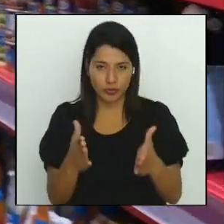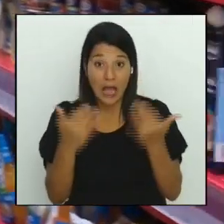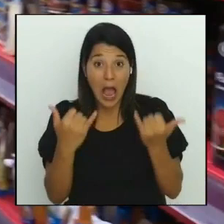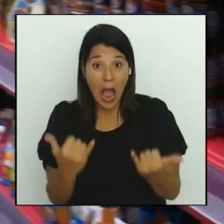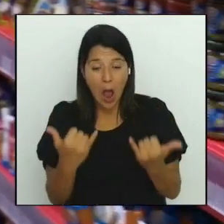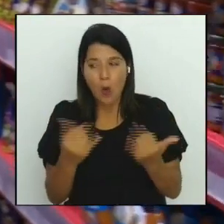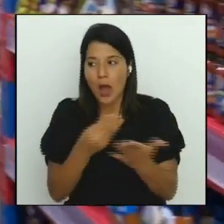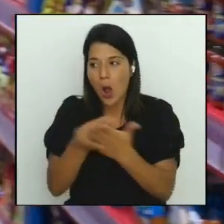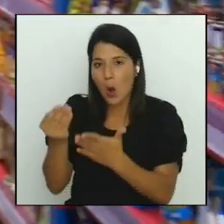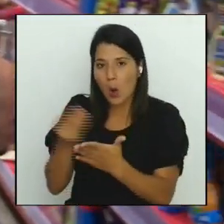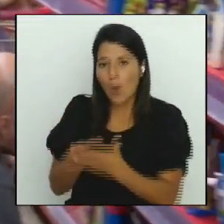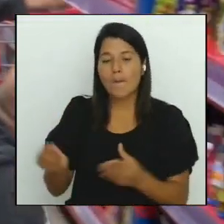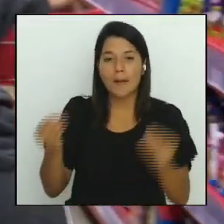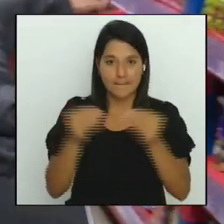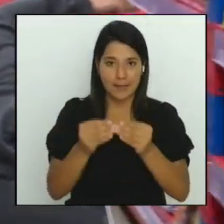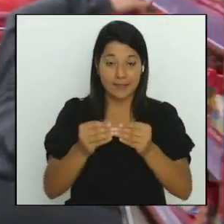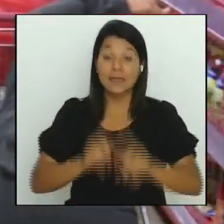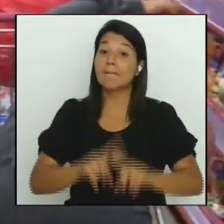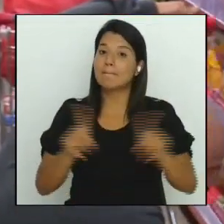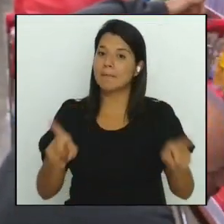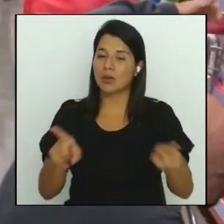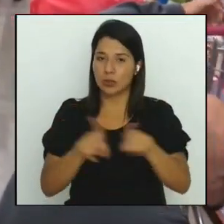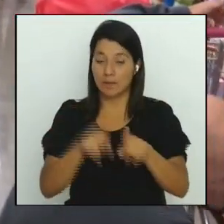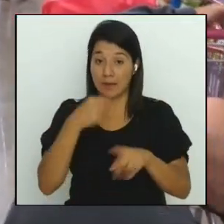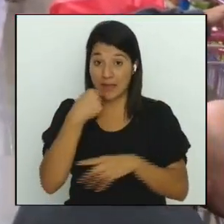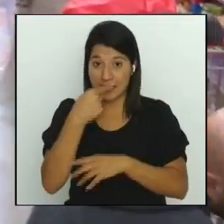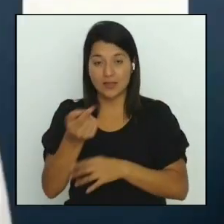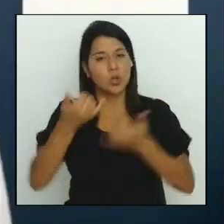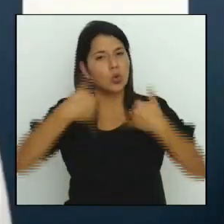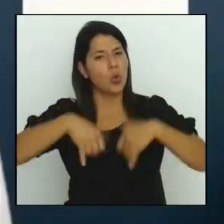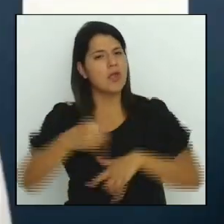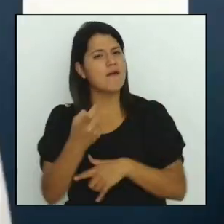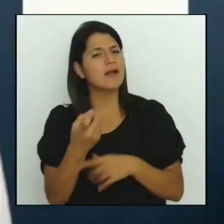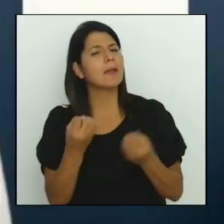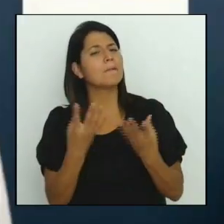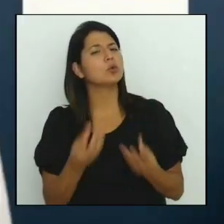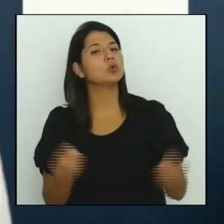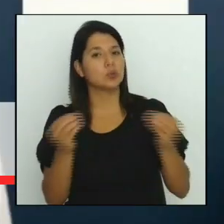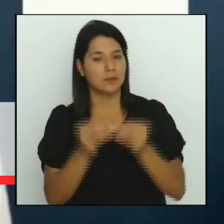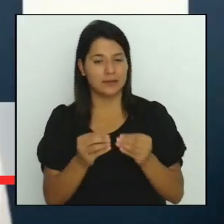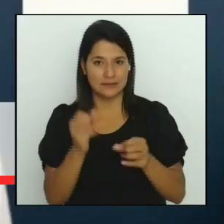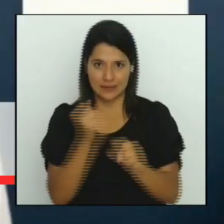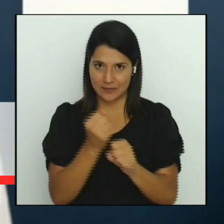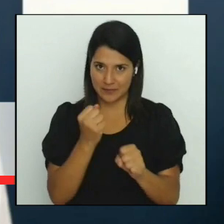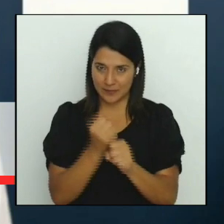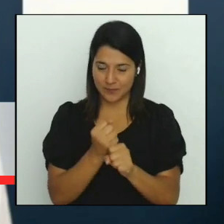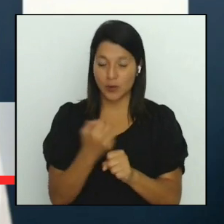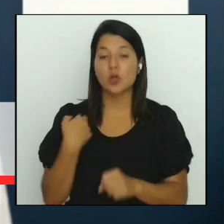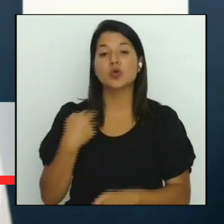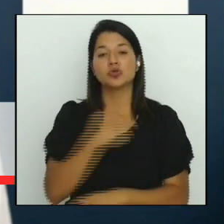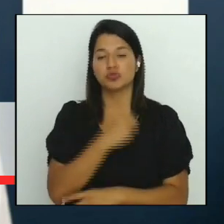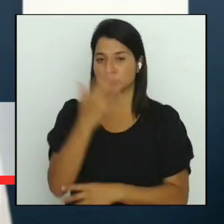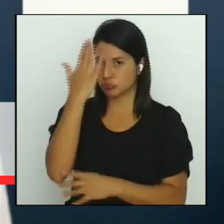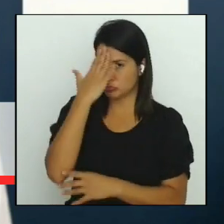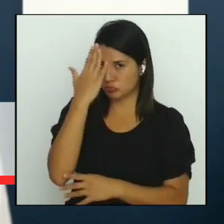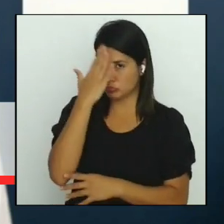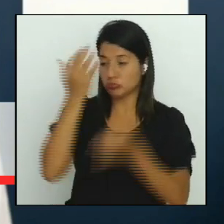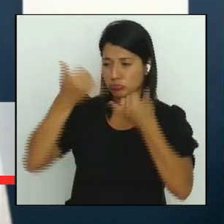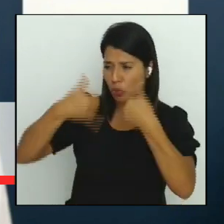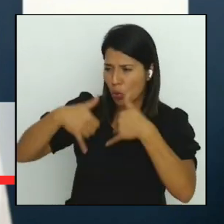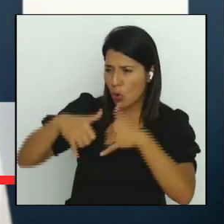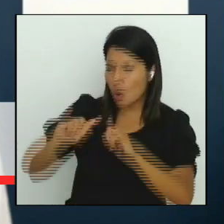sin embargo, mencionó que aún falta mucho por hacer. Sabemos que todavía hay gente que está mal,